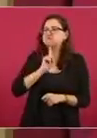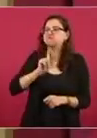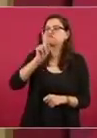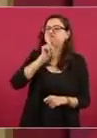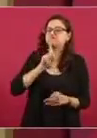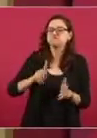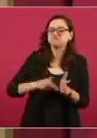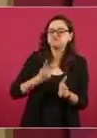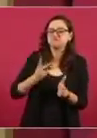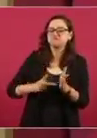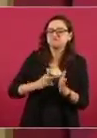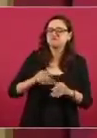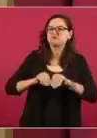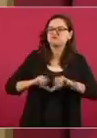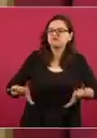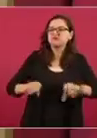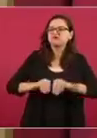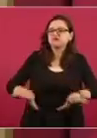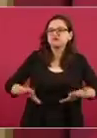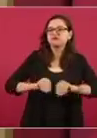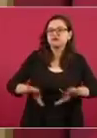veces puede convertirse en verdad.